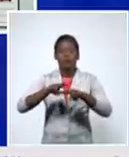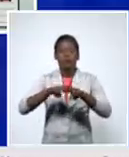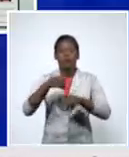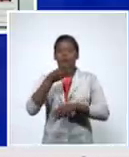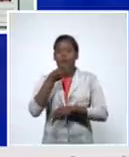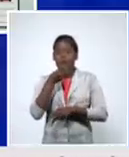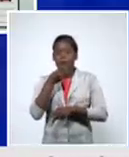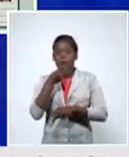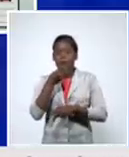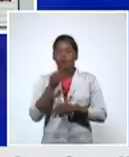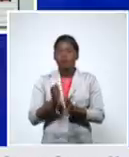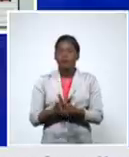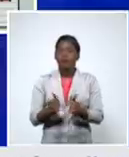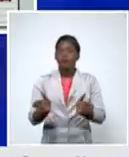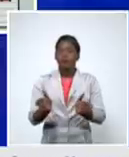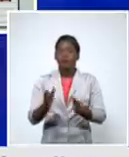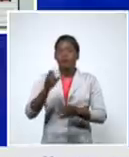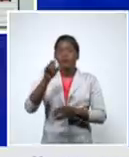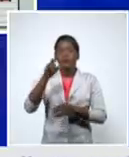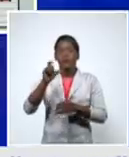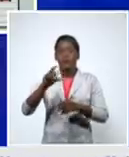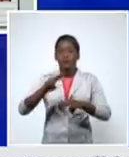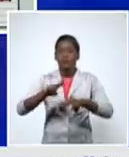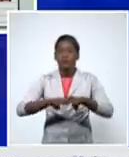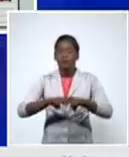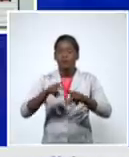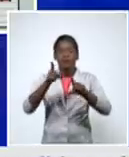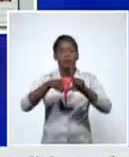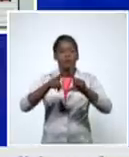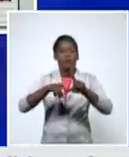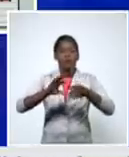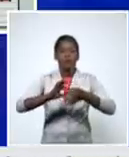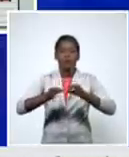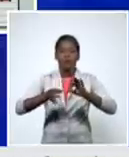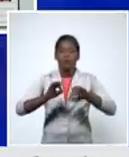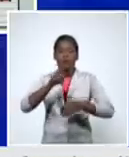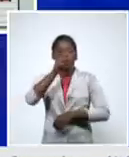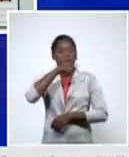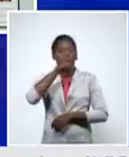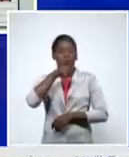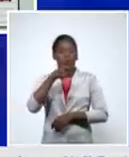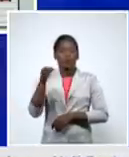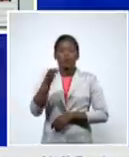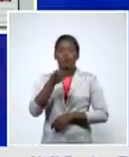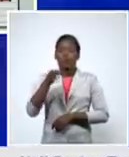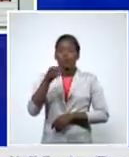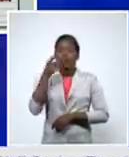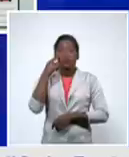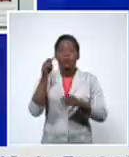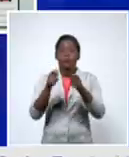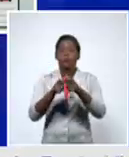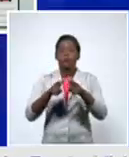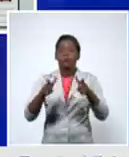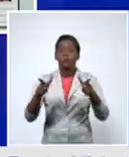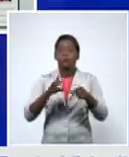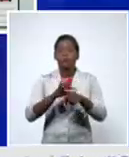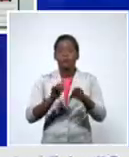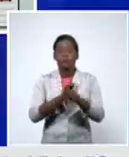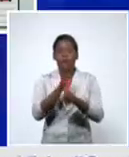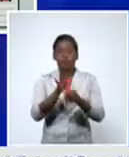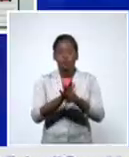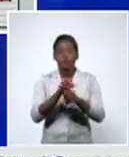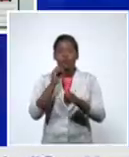Centro Habana Regla Guanabacoa y Cotorro como los municipios de mayores tasas de incidencia